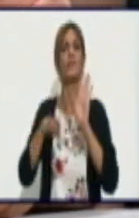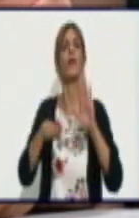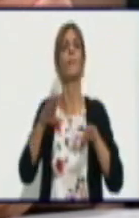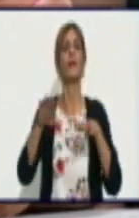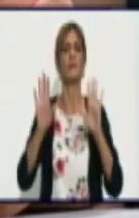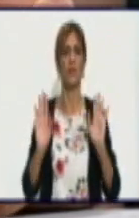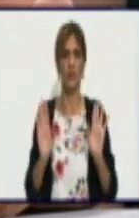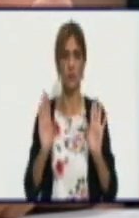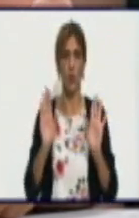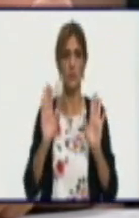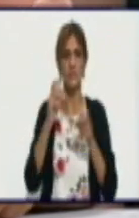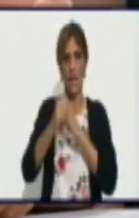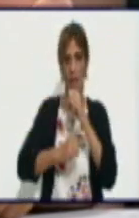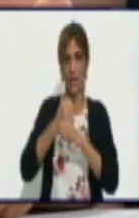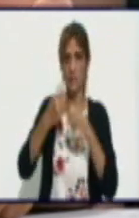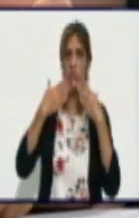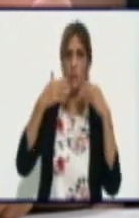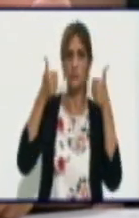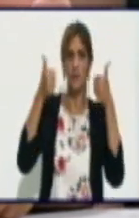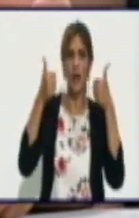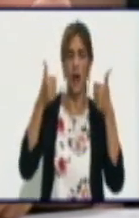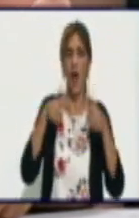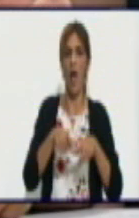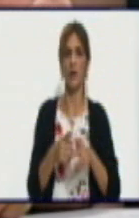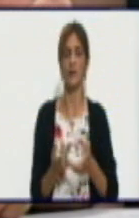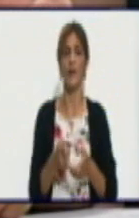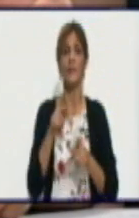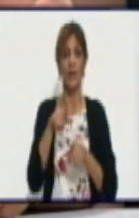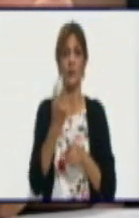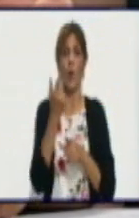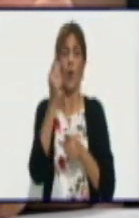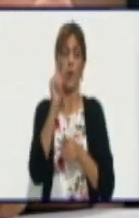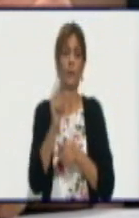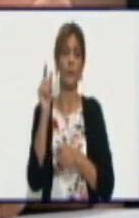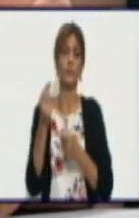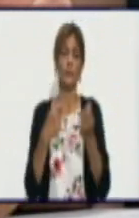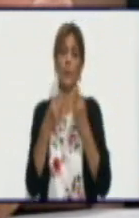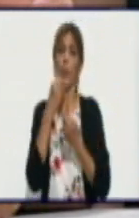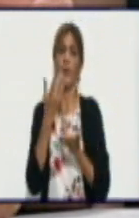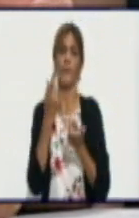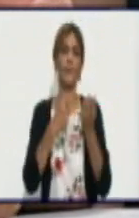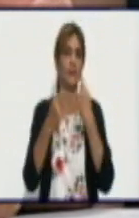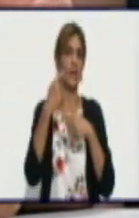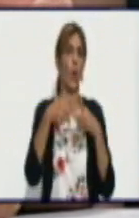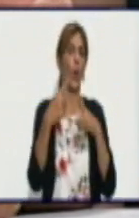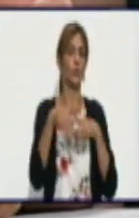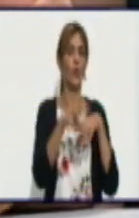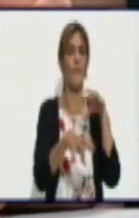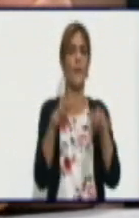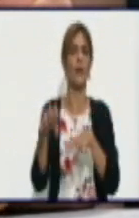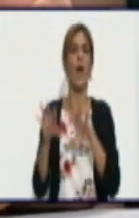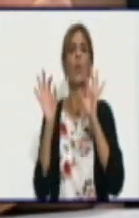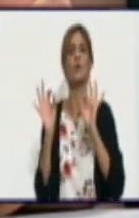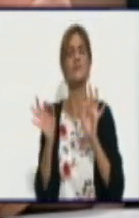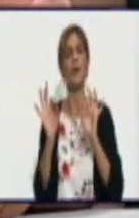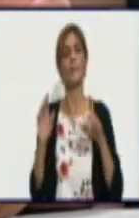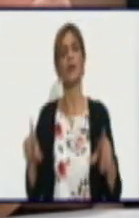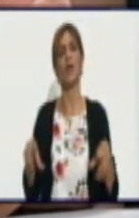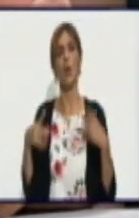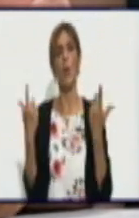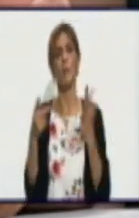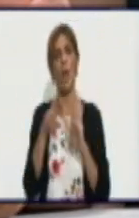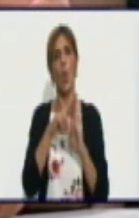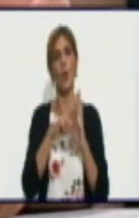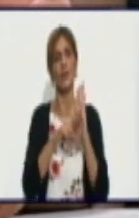mismo. Estos productores también pueden comercializar el queso en otros mercados, siempre que cumplan los requisitos de